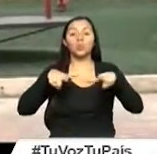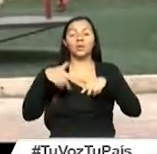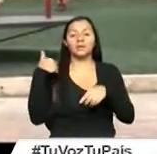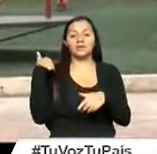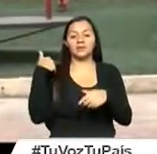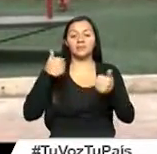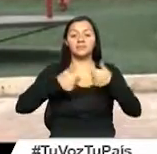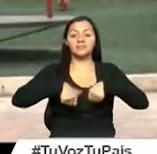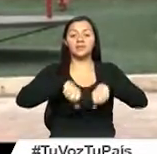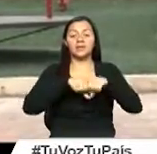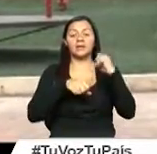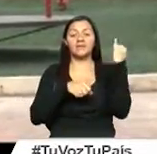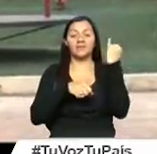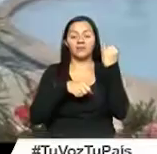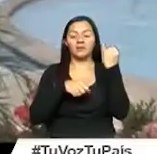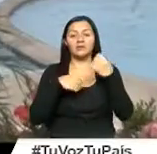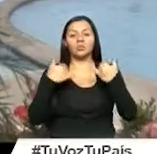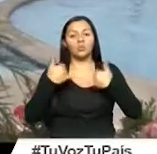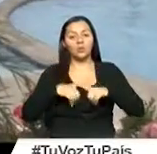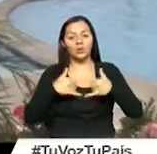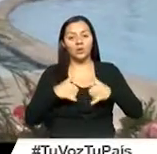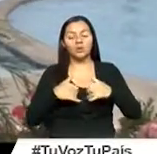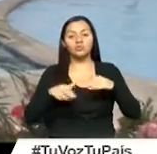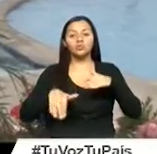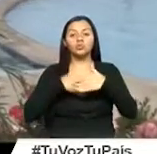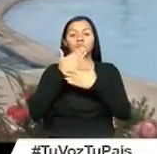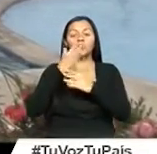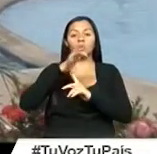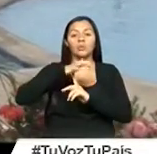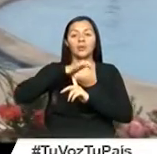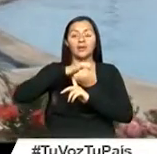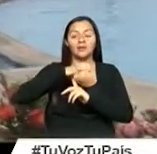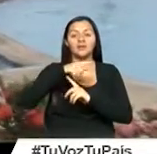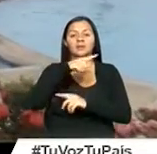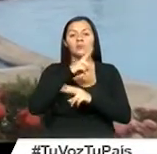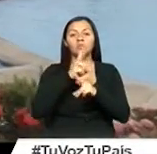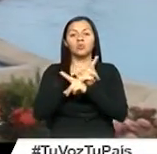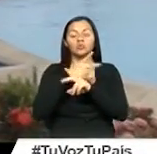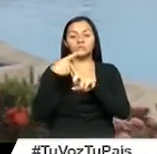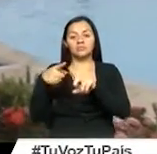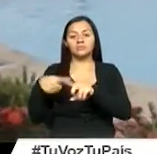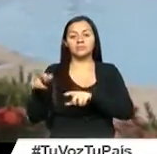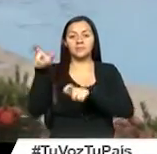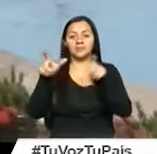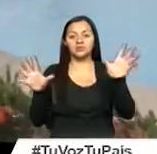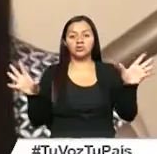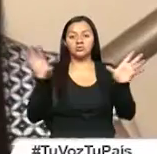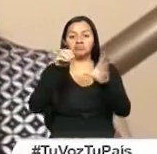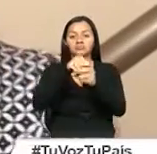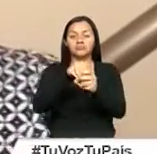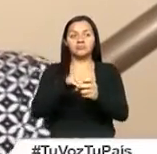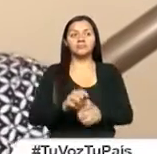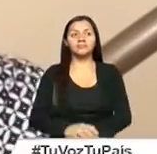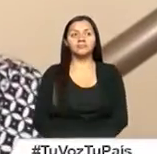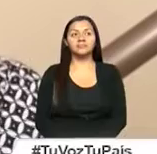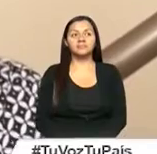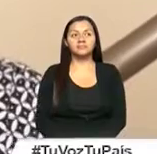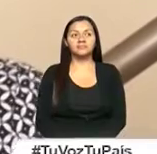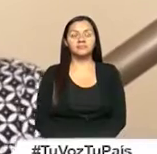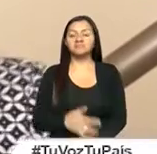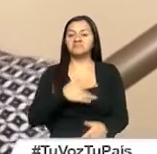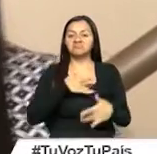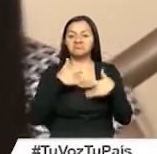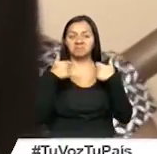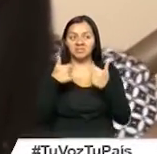verdes, recreacionales y un moderno parque acuático que es de uso de los moradores. Nosotros nos sentimos muy bien,